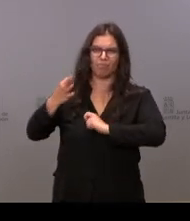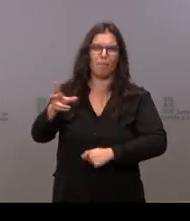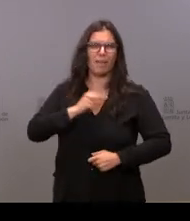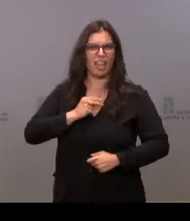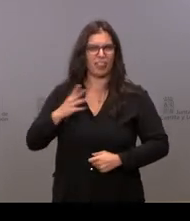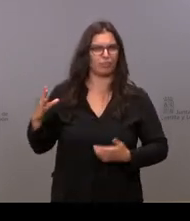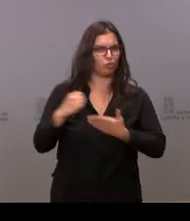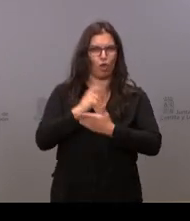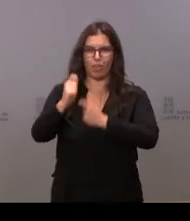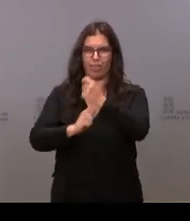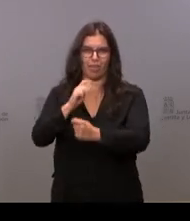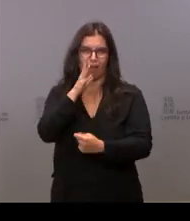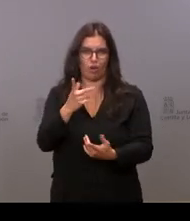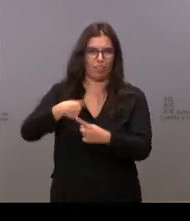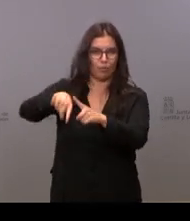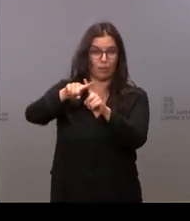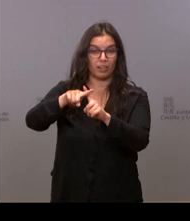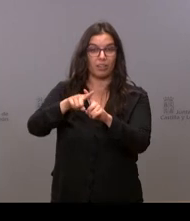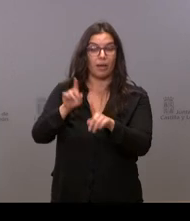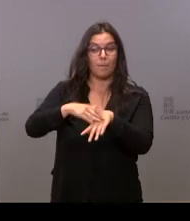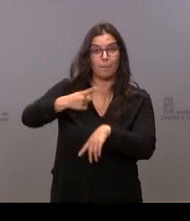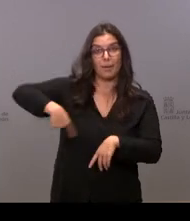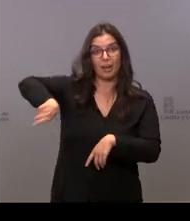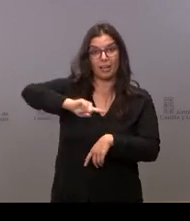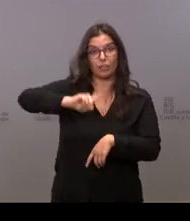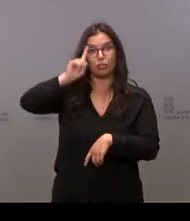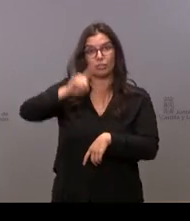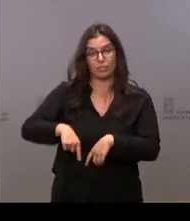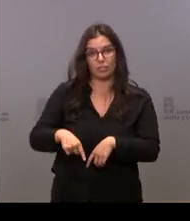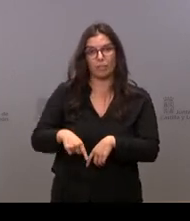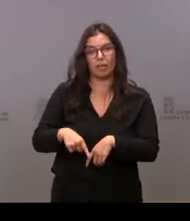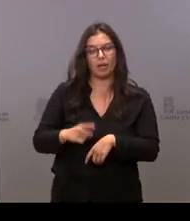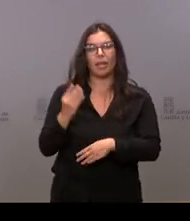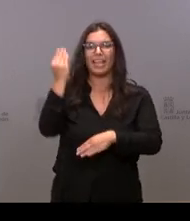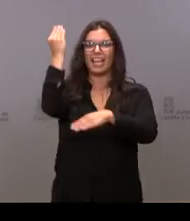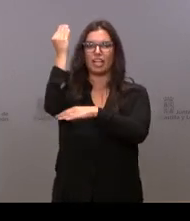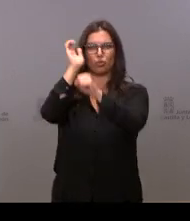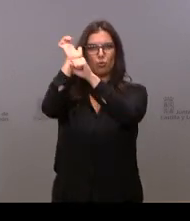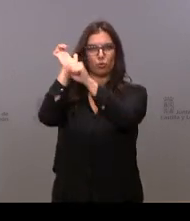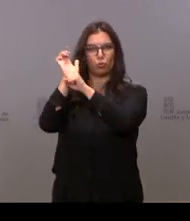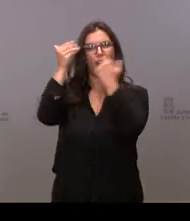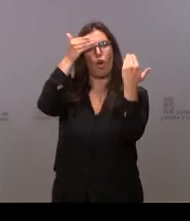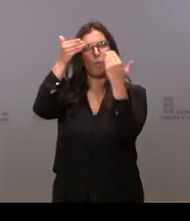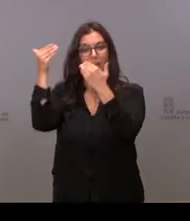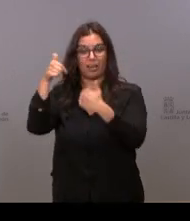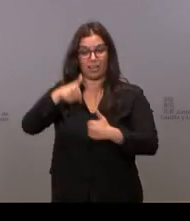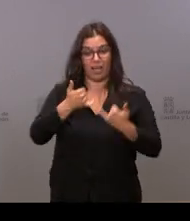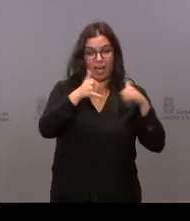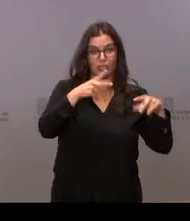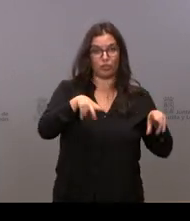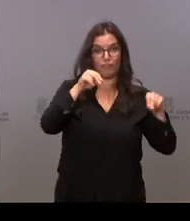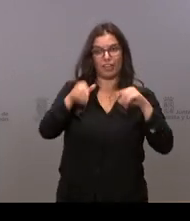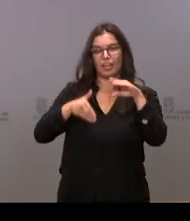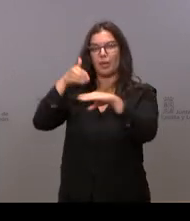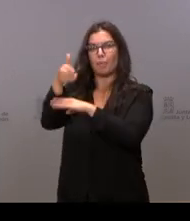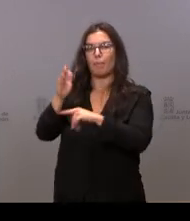todo. Y para ellos, también es la escultura homenaje que después de este acto vamos a inaugurar en el